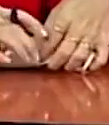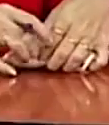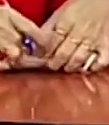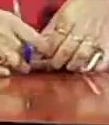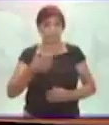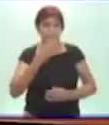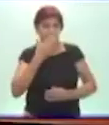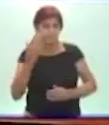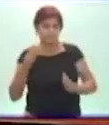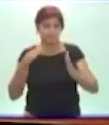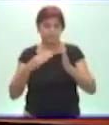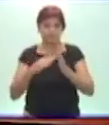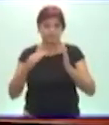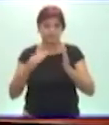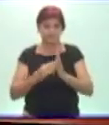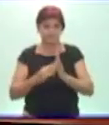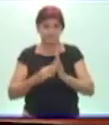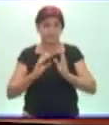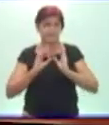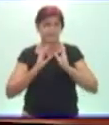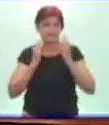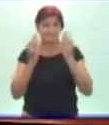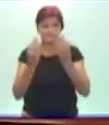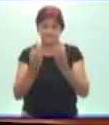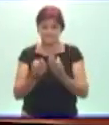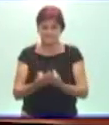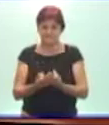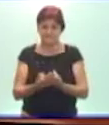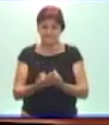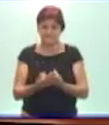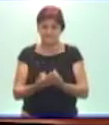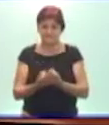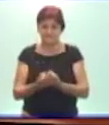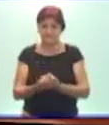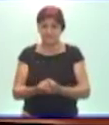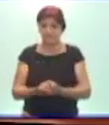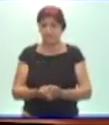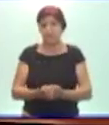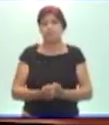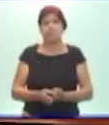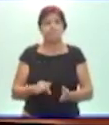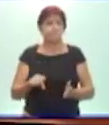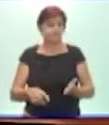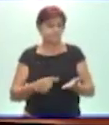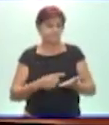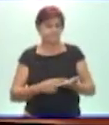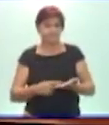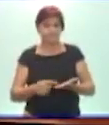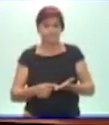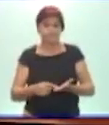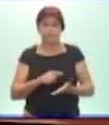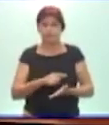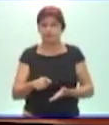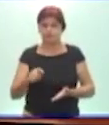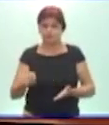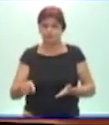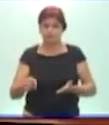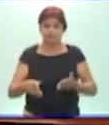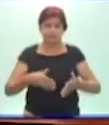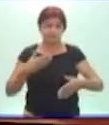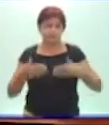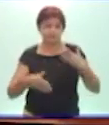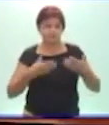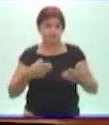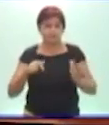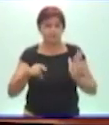Buenas tardes, estimadas familias. A partir del día de esta semana, ustedes van a poder disfrutar de este